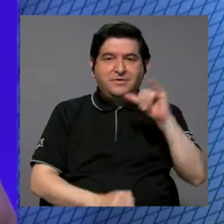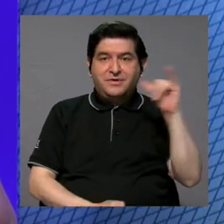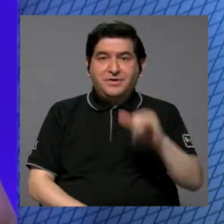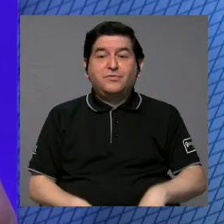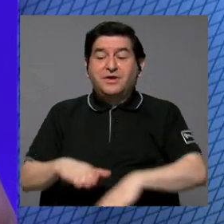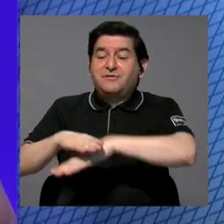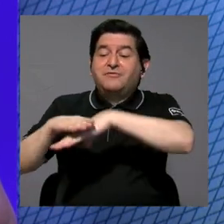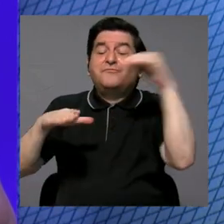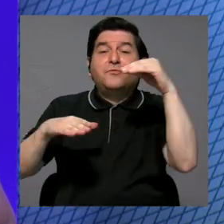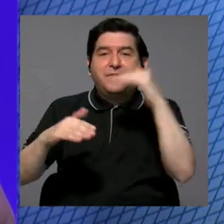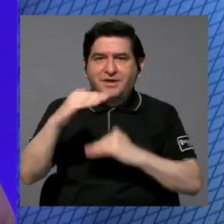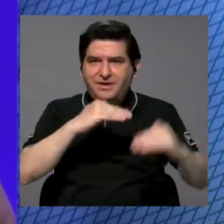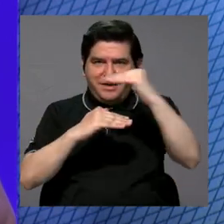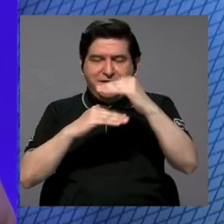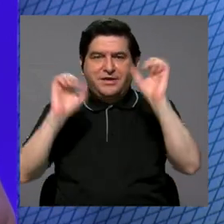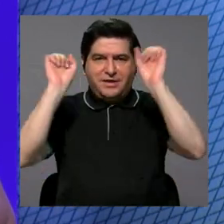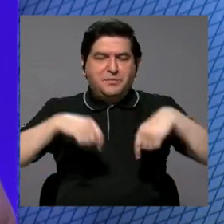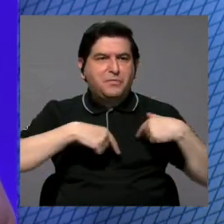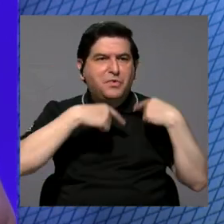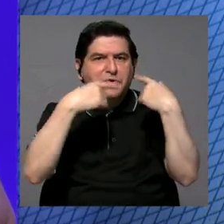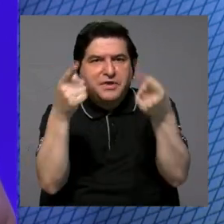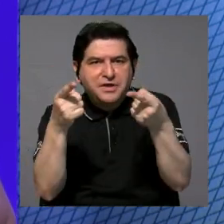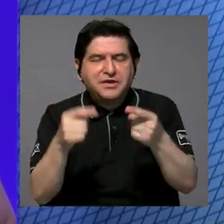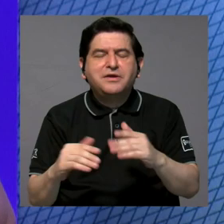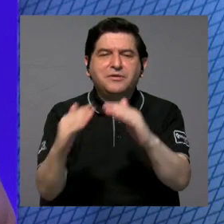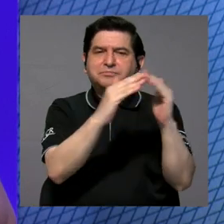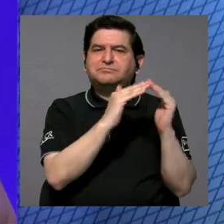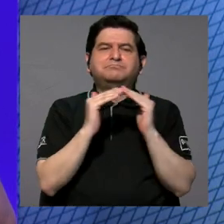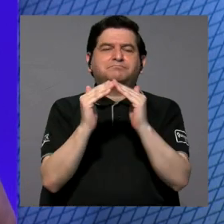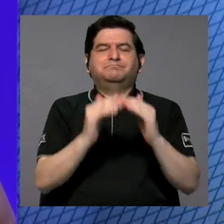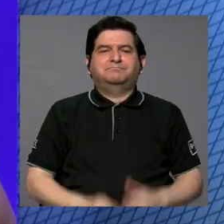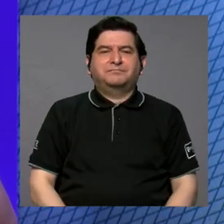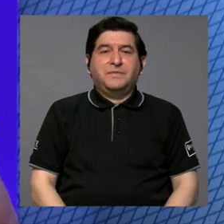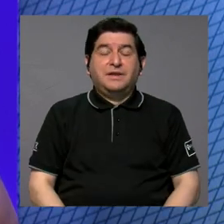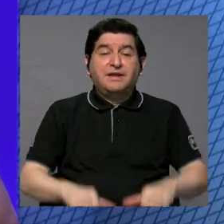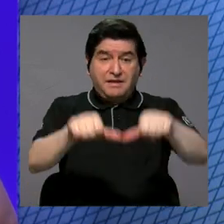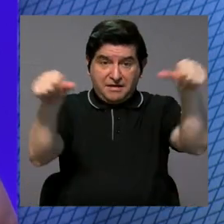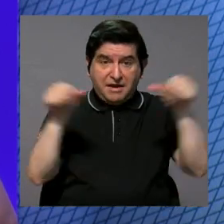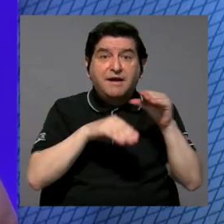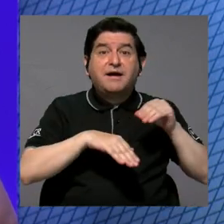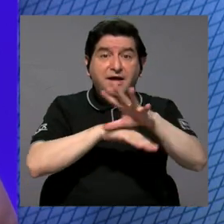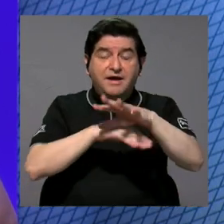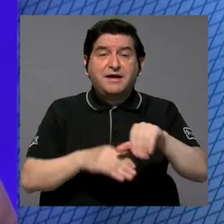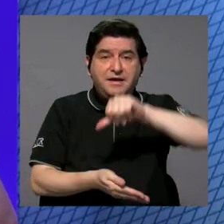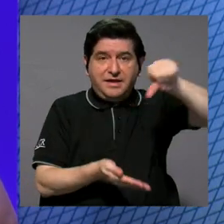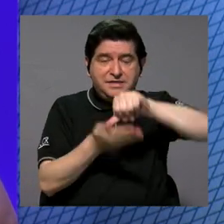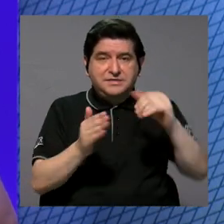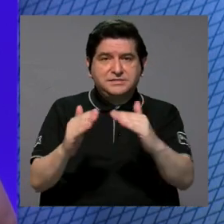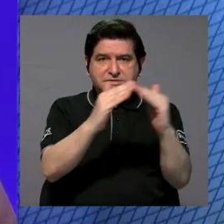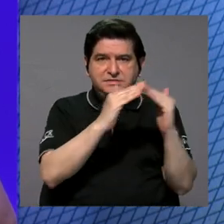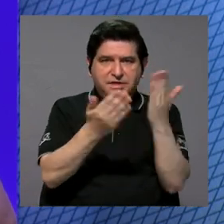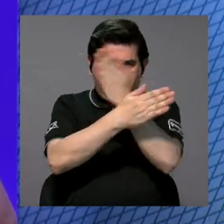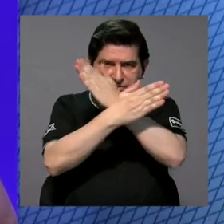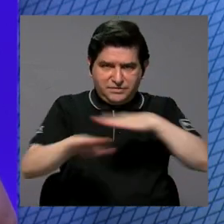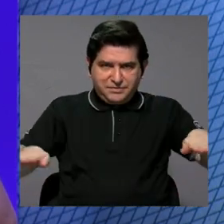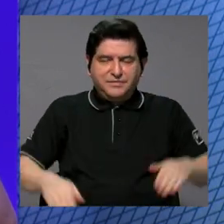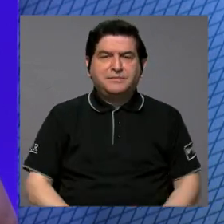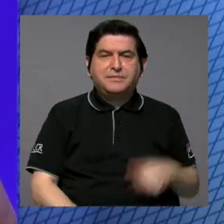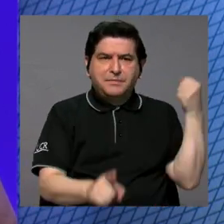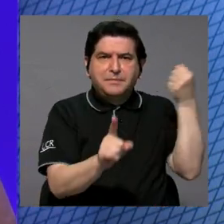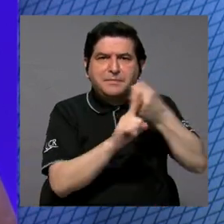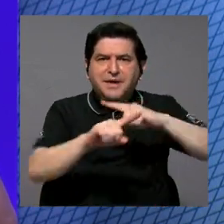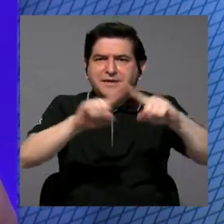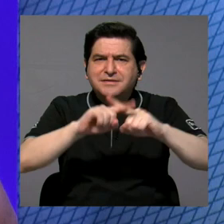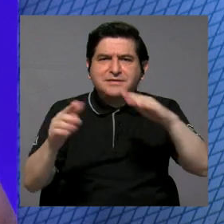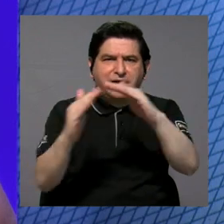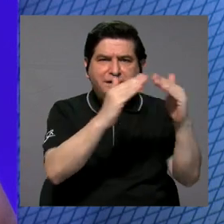es extramuros que logramos llegar a ciertas comunidades de las que son áreas de influencia del Centro Cívico por la Paz y también impactar a otras